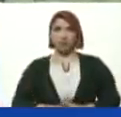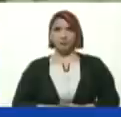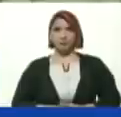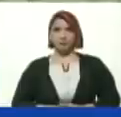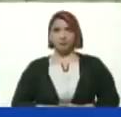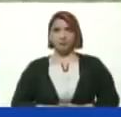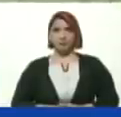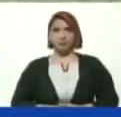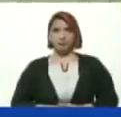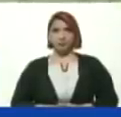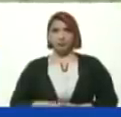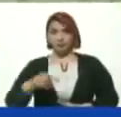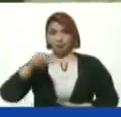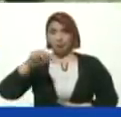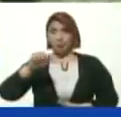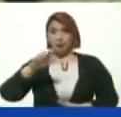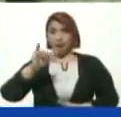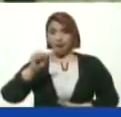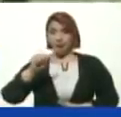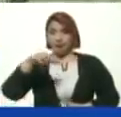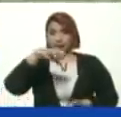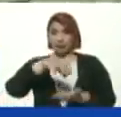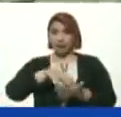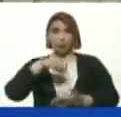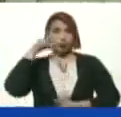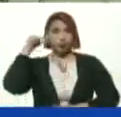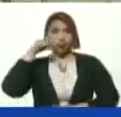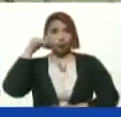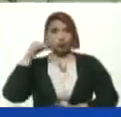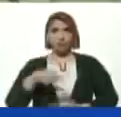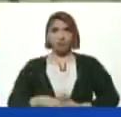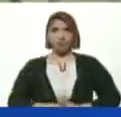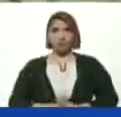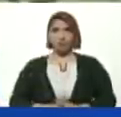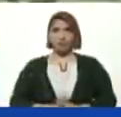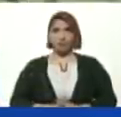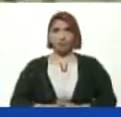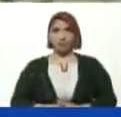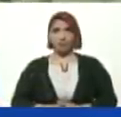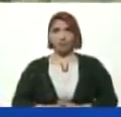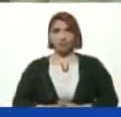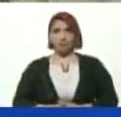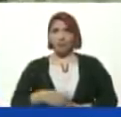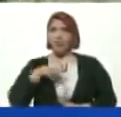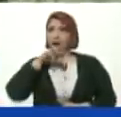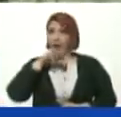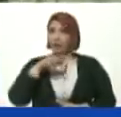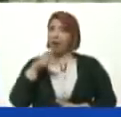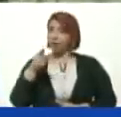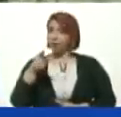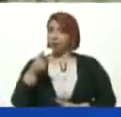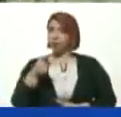María Alejandra Ella es del estado Sucre Oriental Por eso habla Como habla